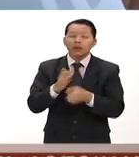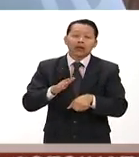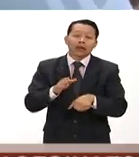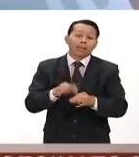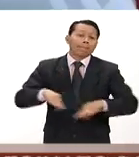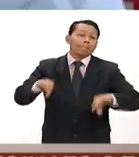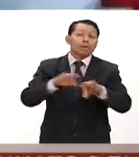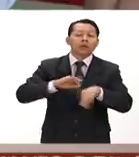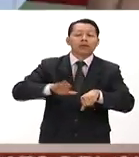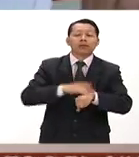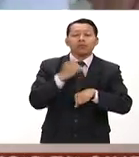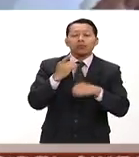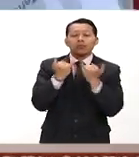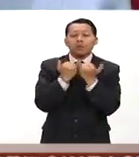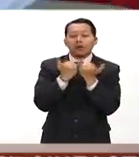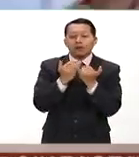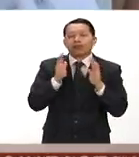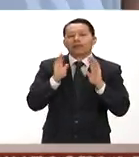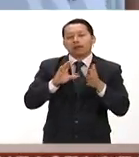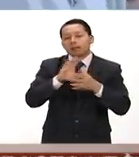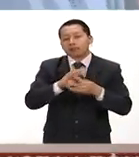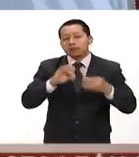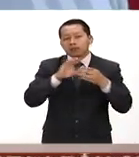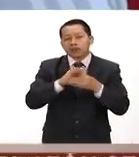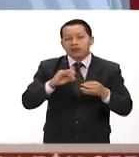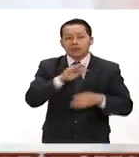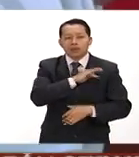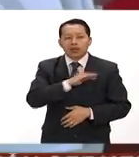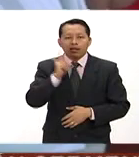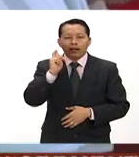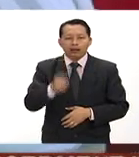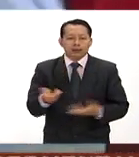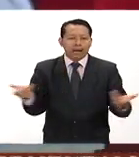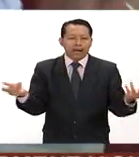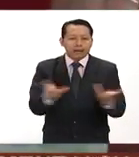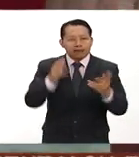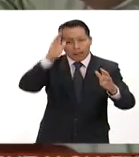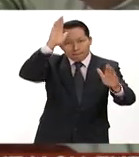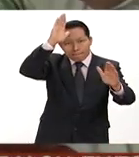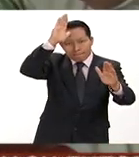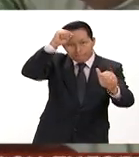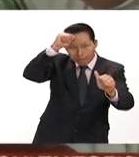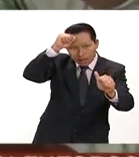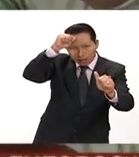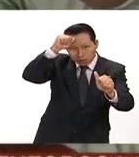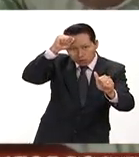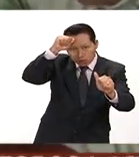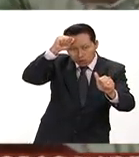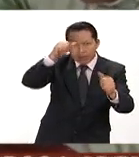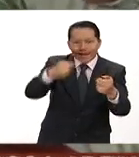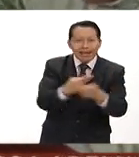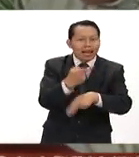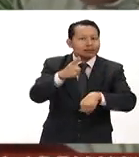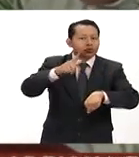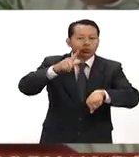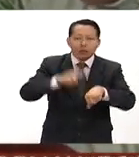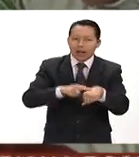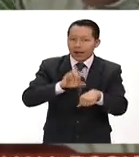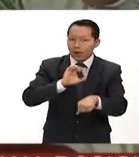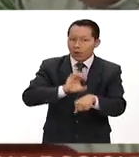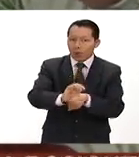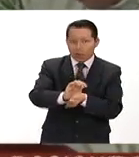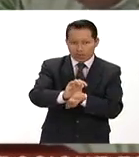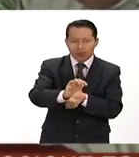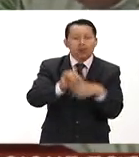está hablando de hacer un pacto nacional definitivamente aquí la salida para salvar la